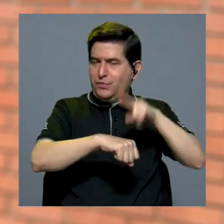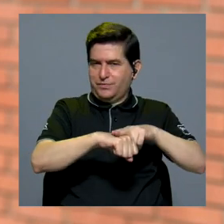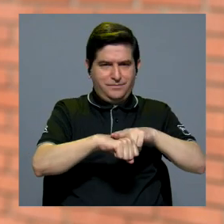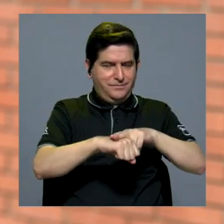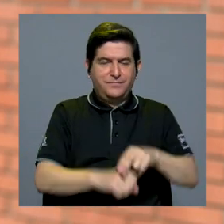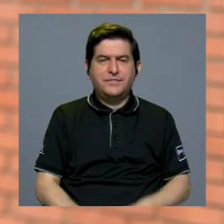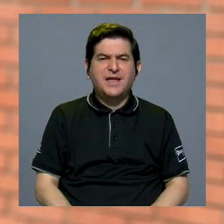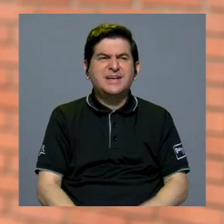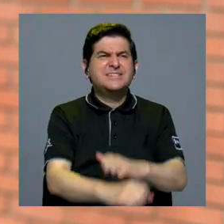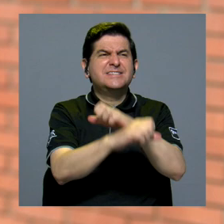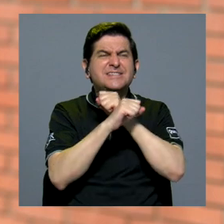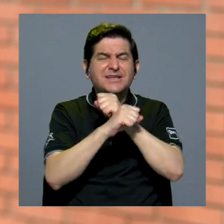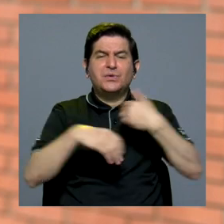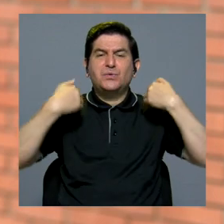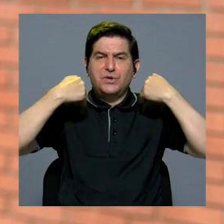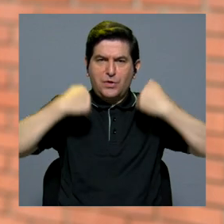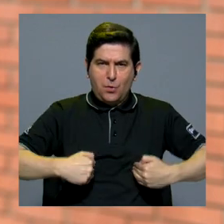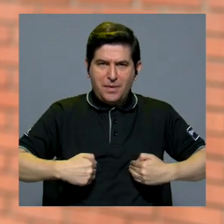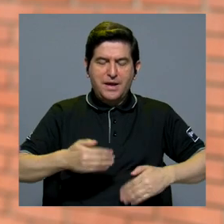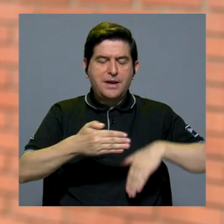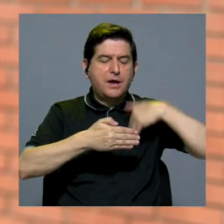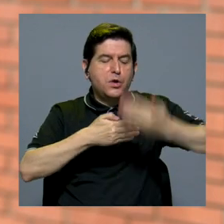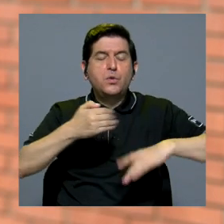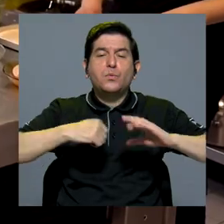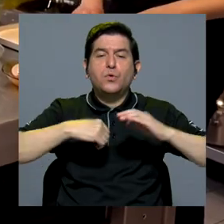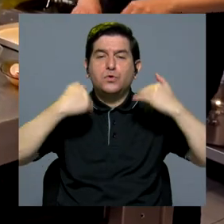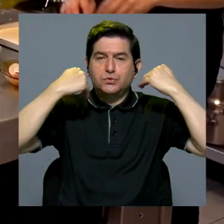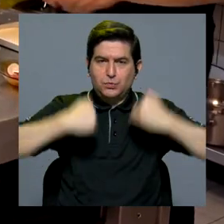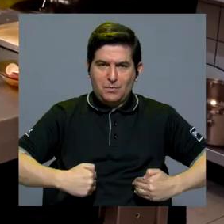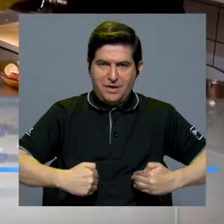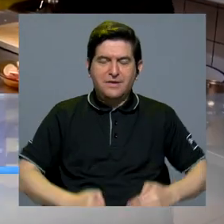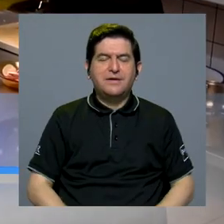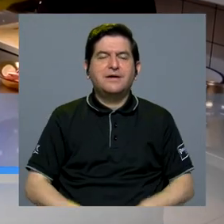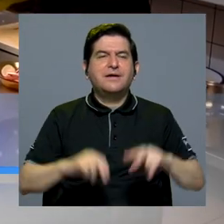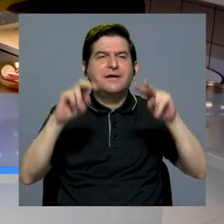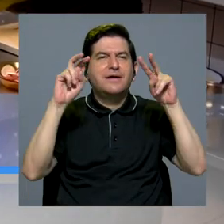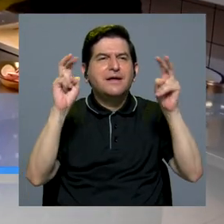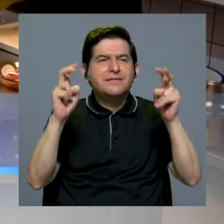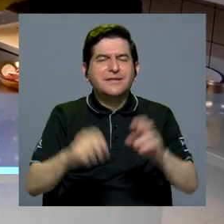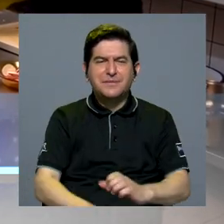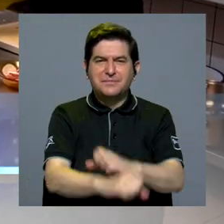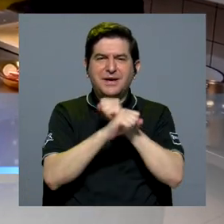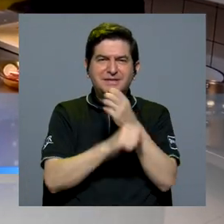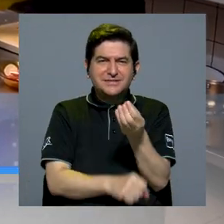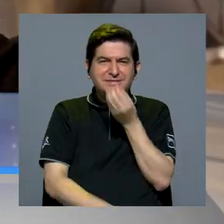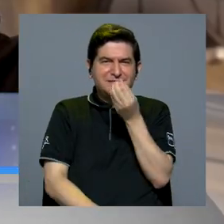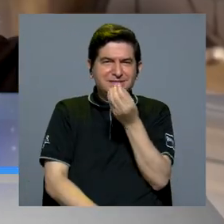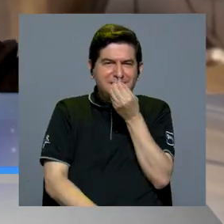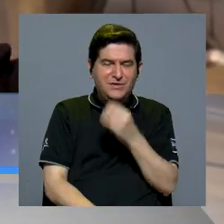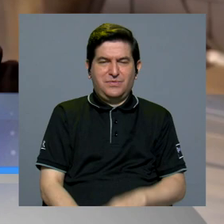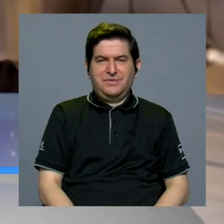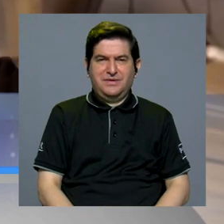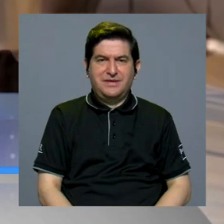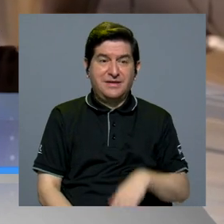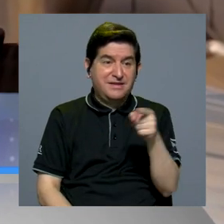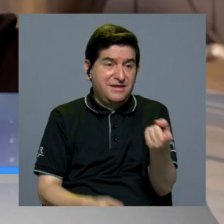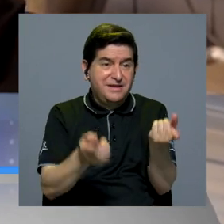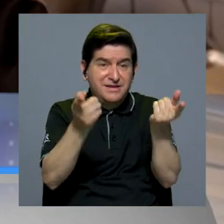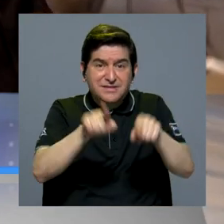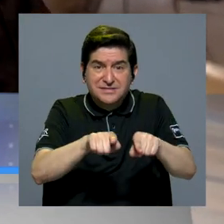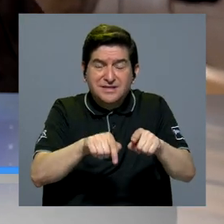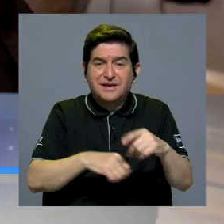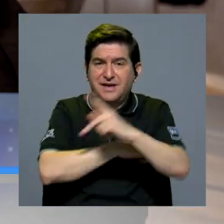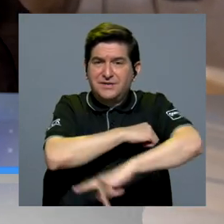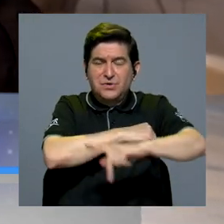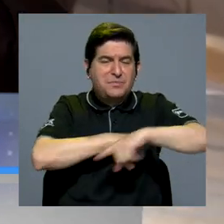sino en esa seguridad humana y poshumana. Y en materia de seguridad alimentaria no es que los